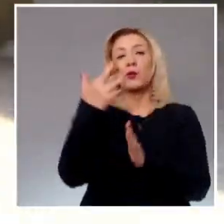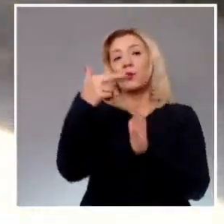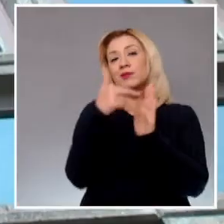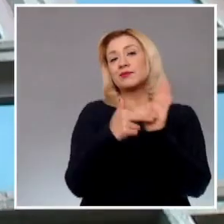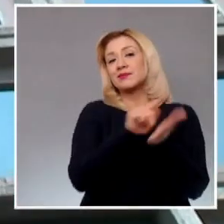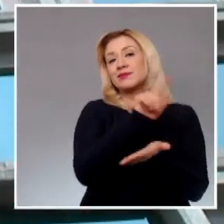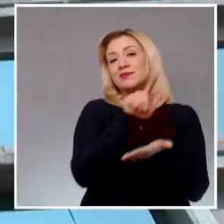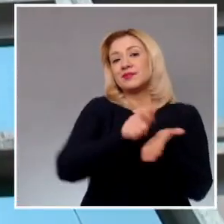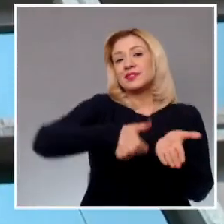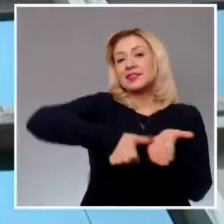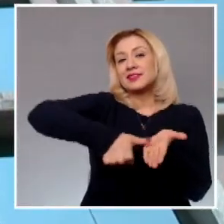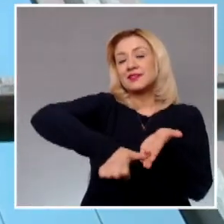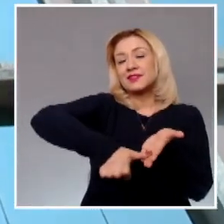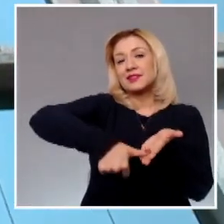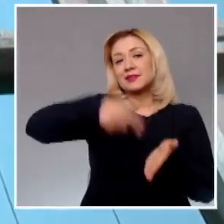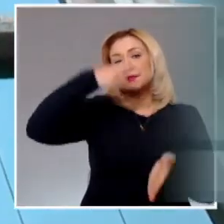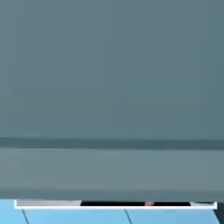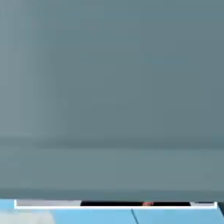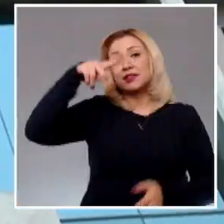Nayarit.